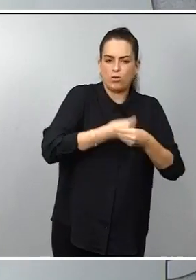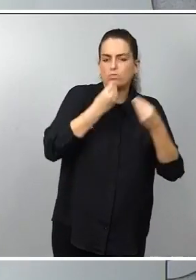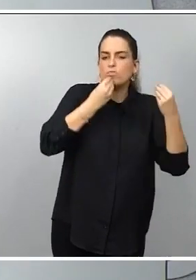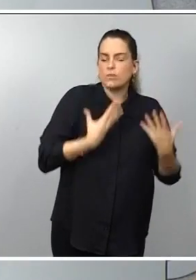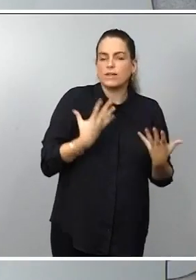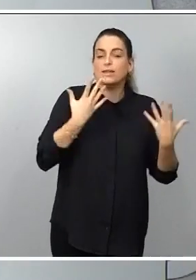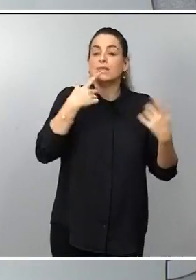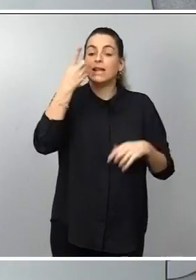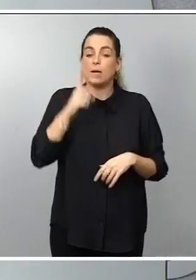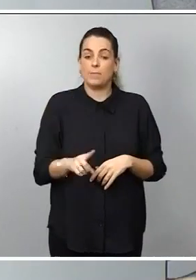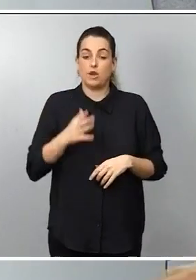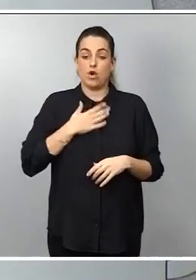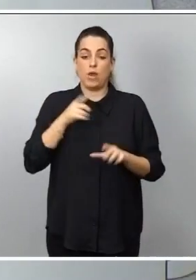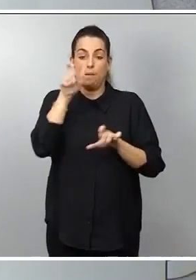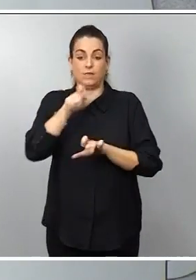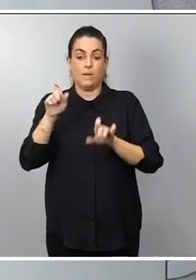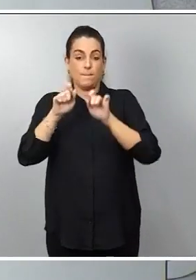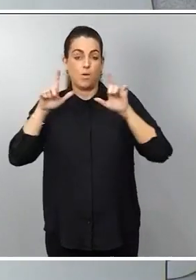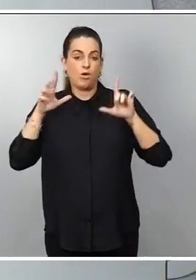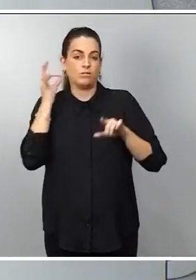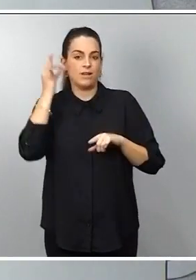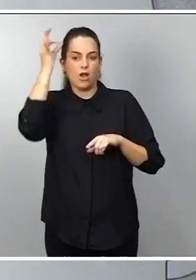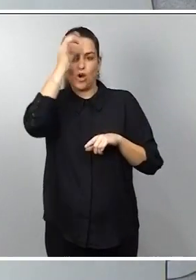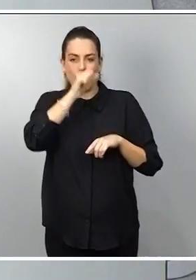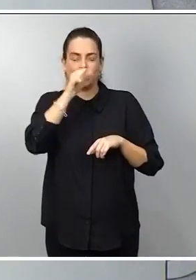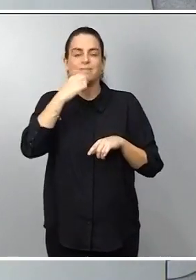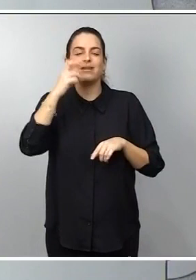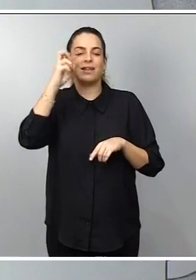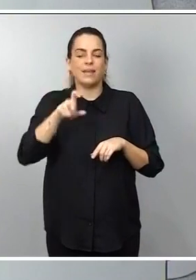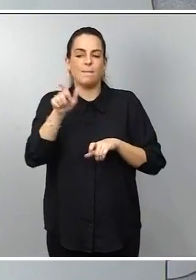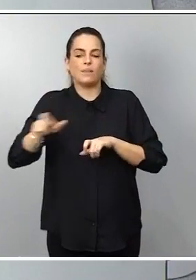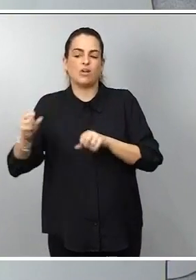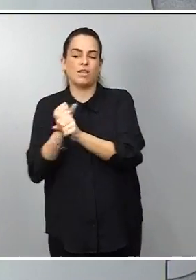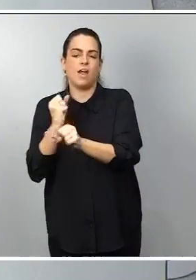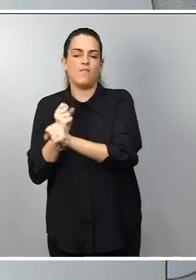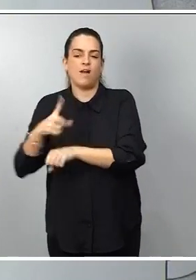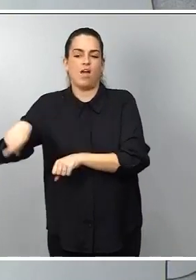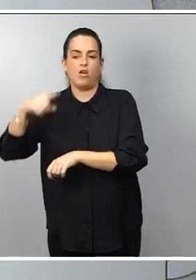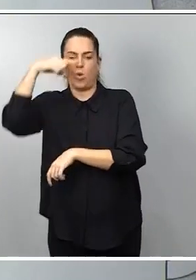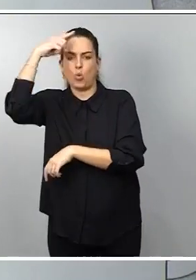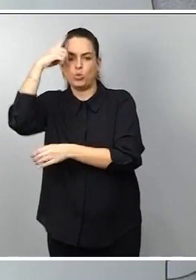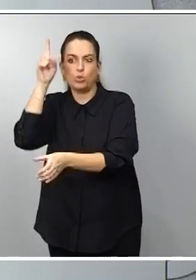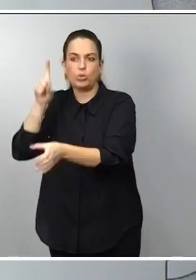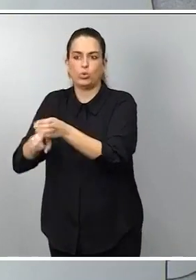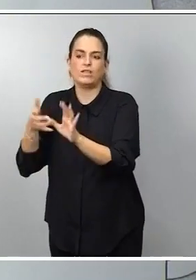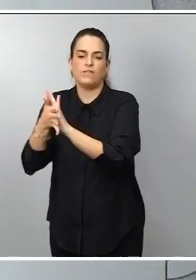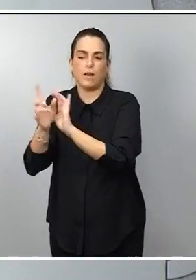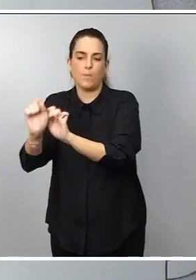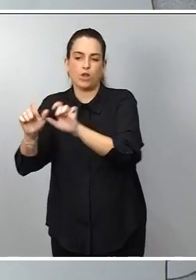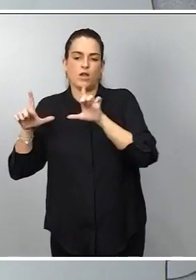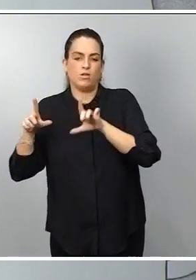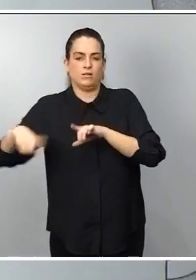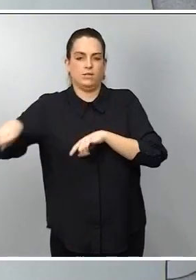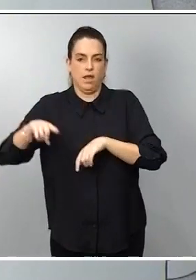protagonistas y las protagonistas son las gentes trabajadoras de la cultura. Llevan muchísimos años. Las normas que estamos